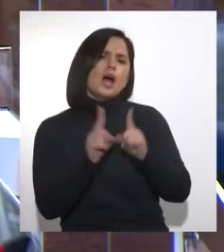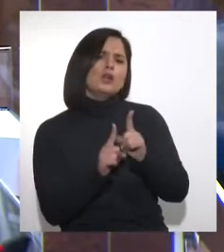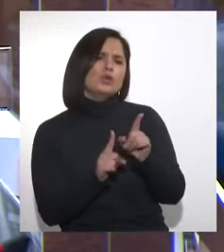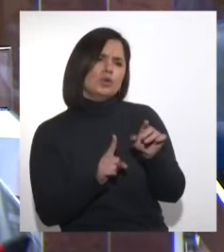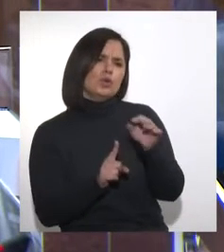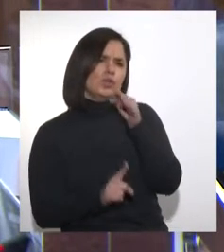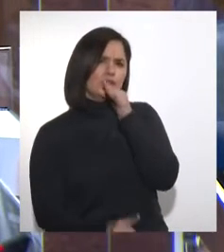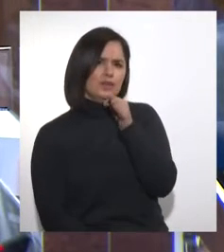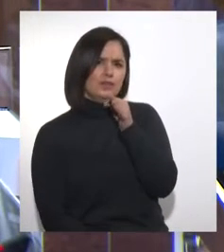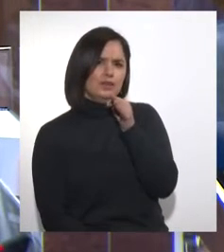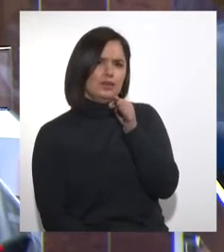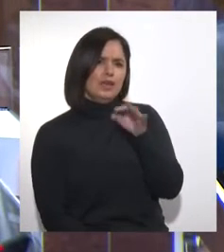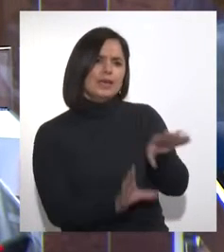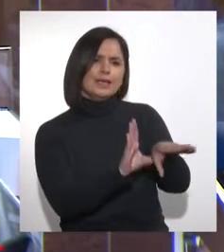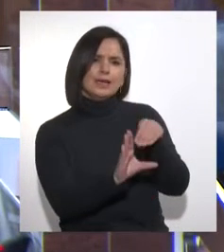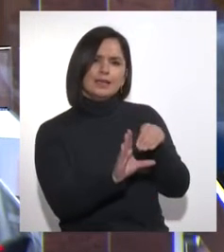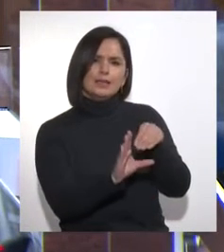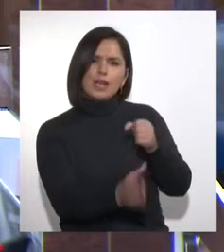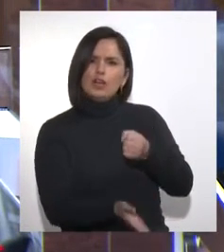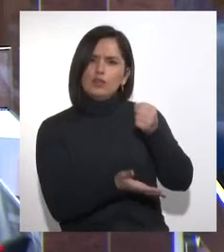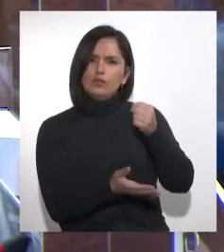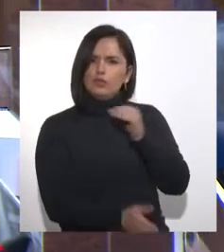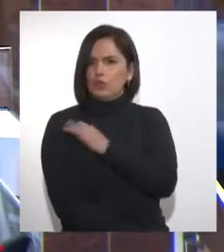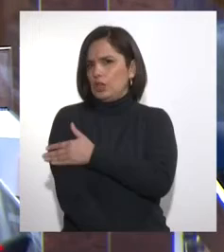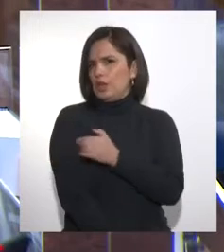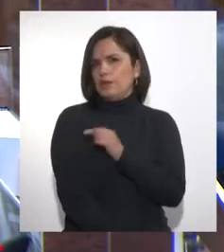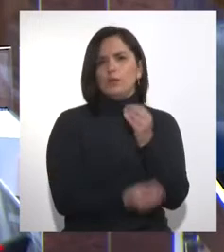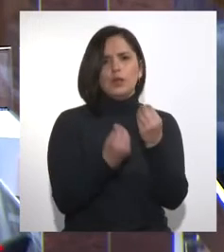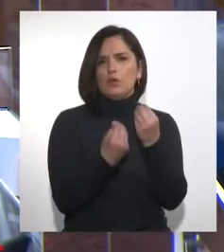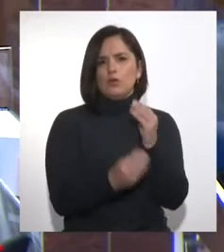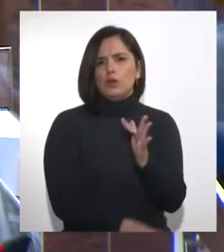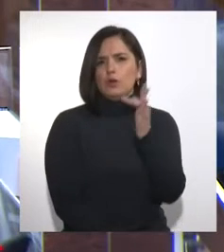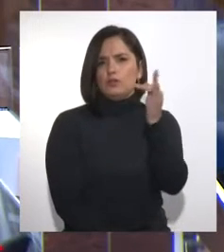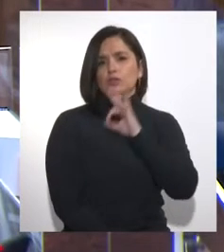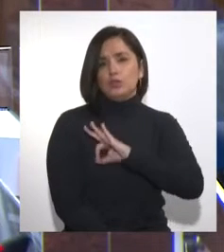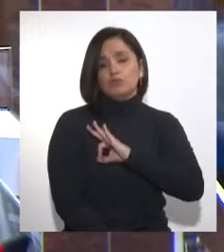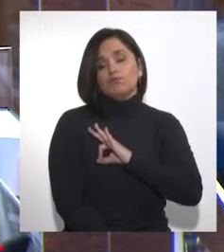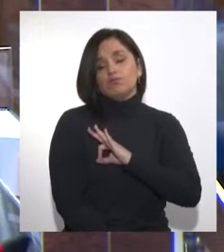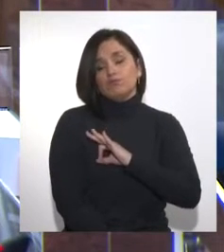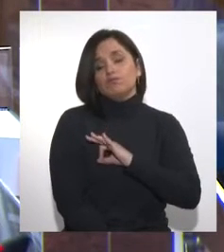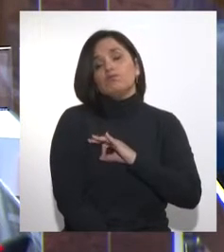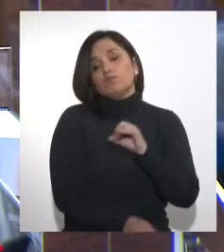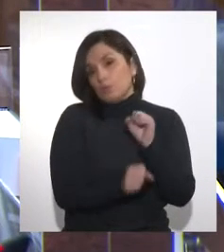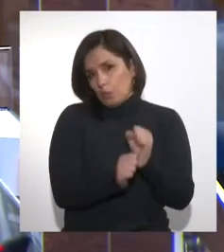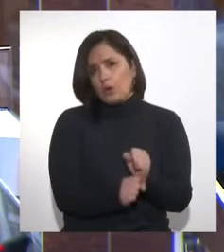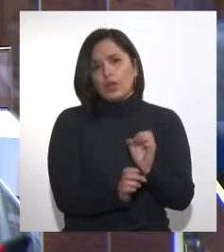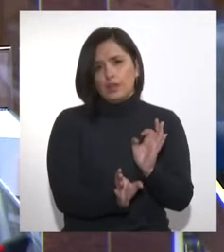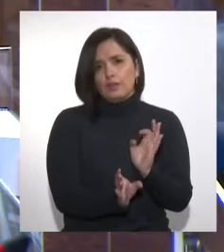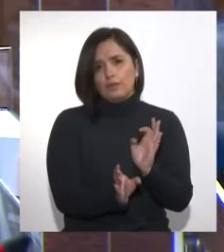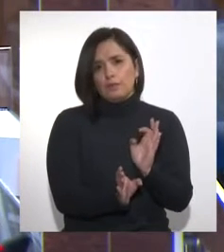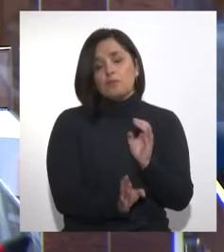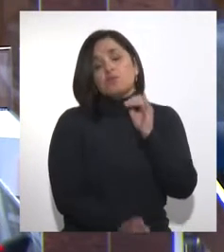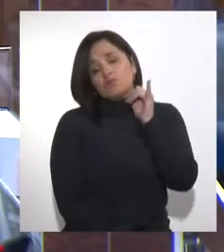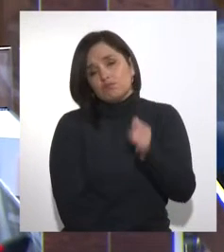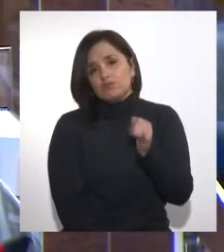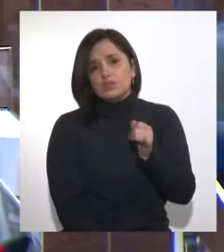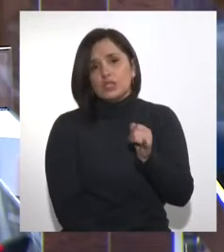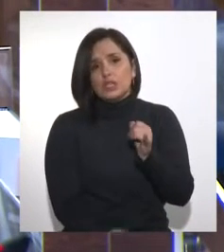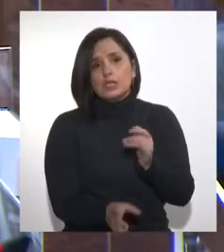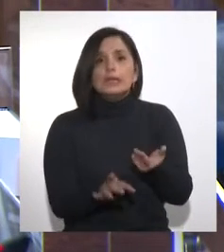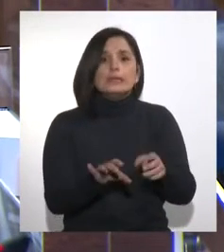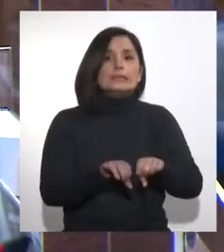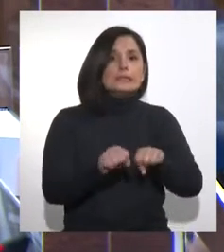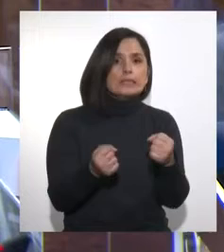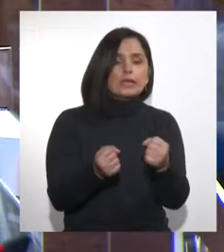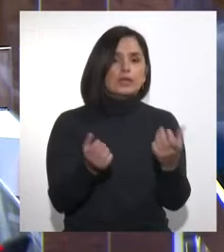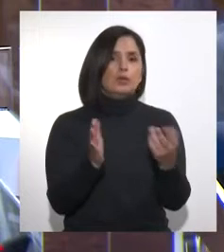para las futuras pensiones. Sí, es probable que no sea el mejor camino en tiempos normales. Sí, se rompe con la